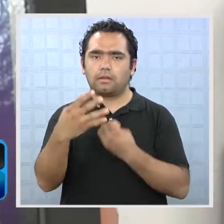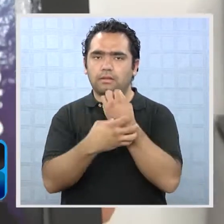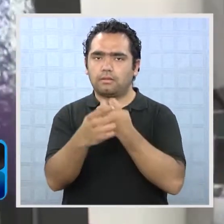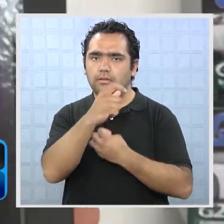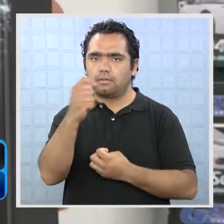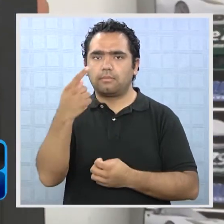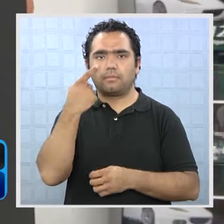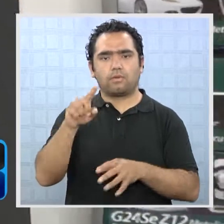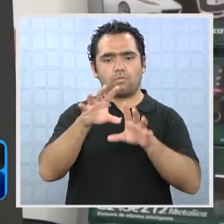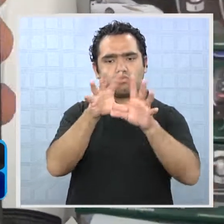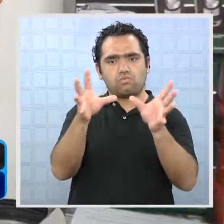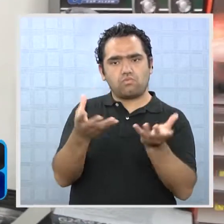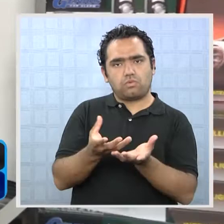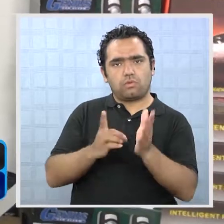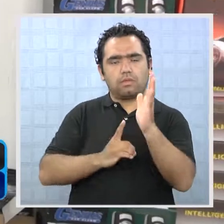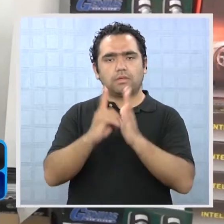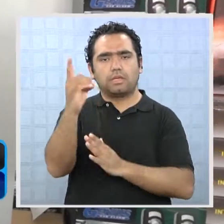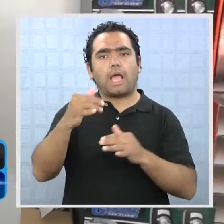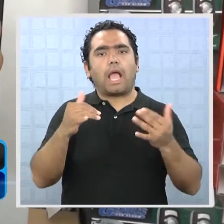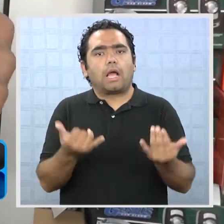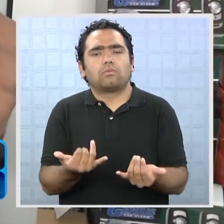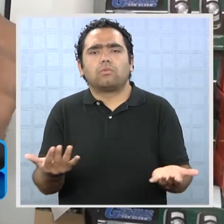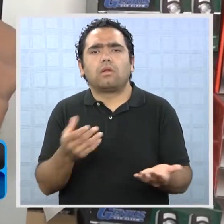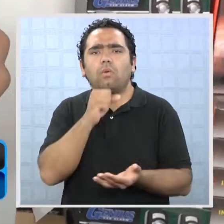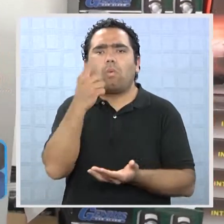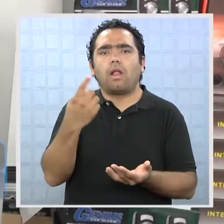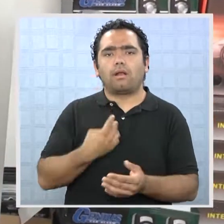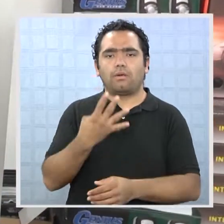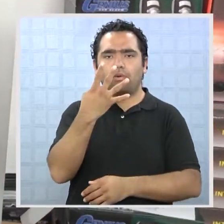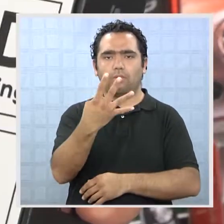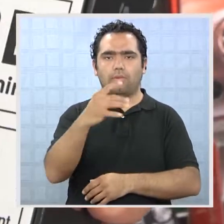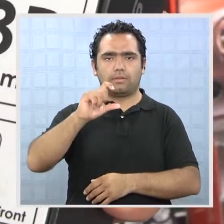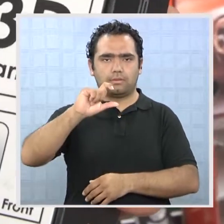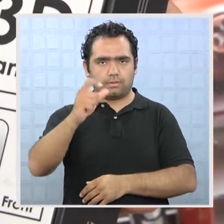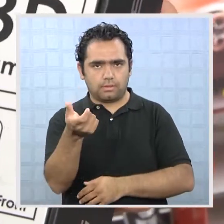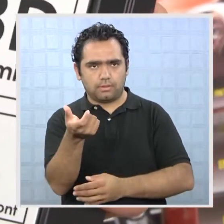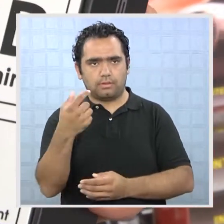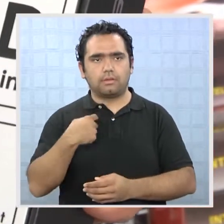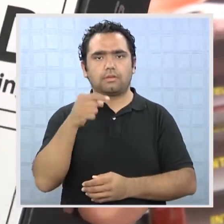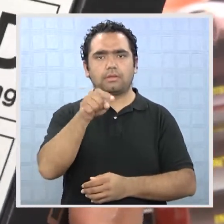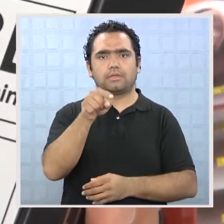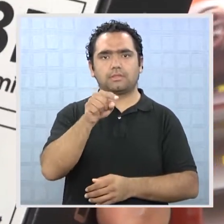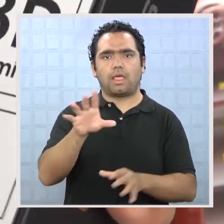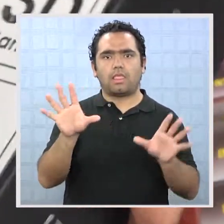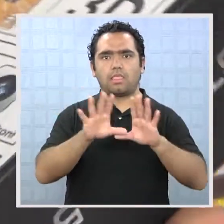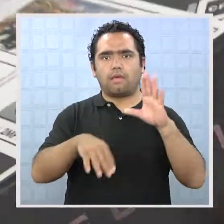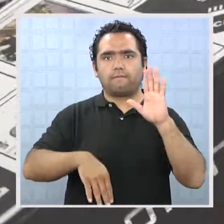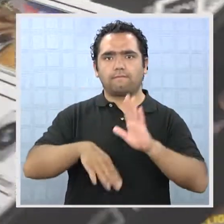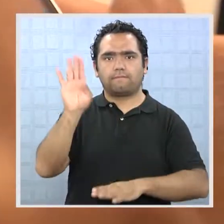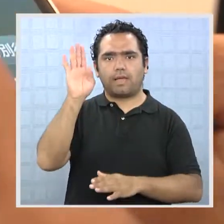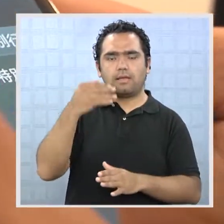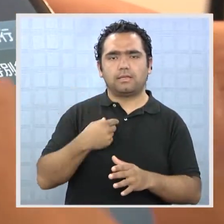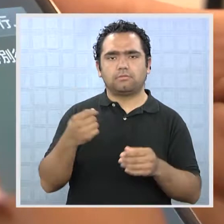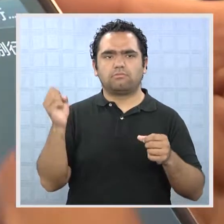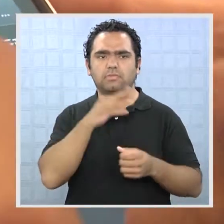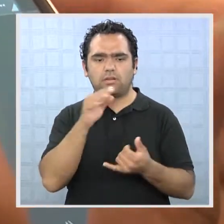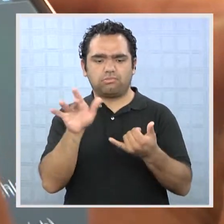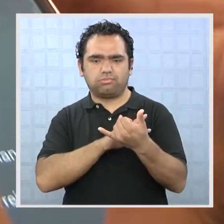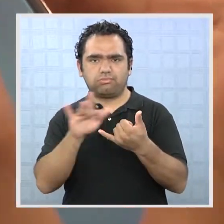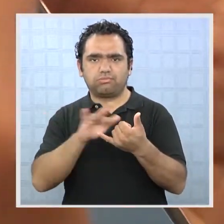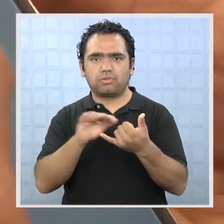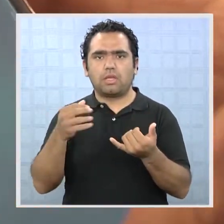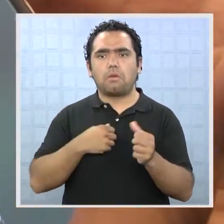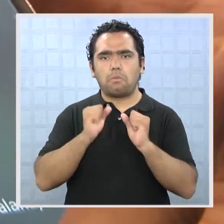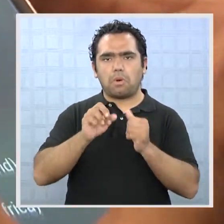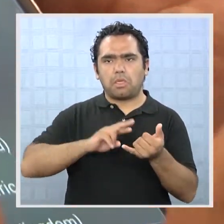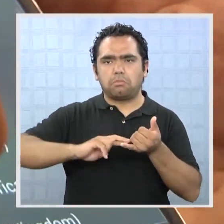desarrollado lo que se usa actualmente es la 4G, una banda 10 veces más veloz y que permite la transmisión de